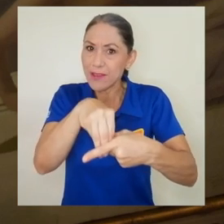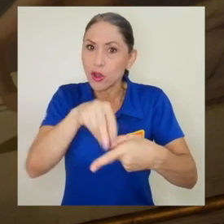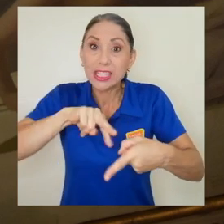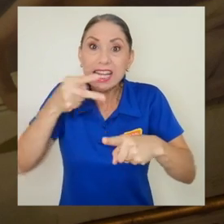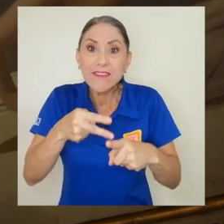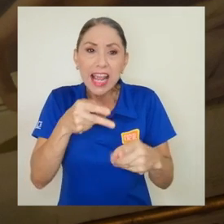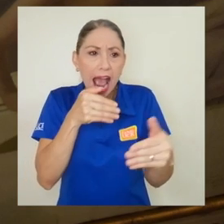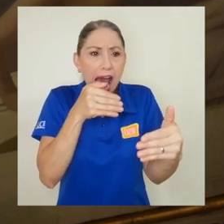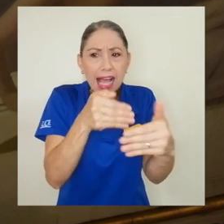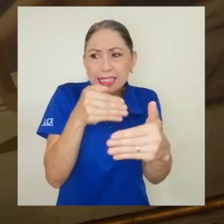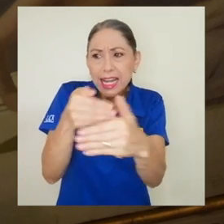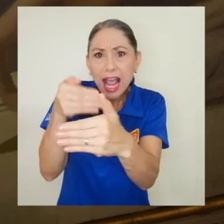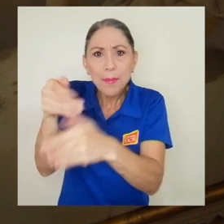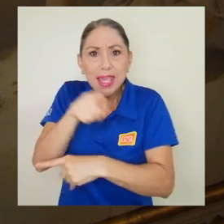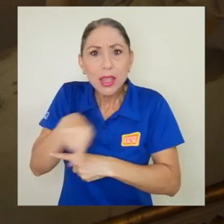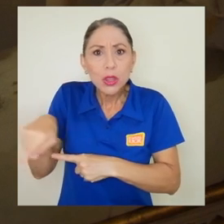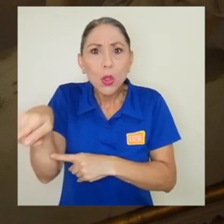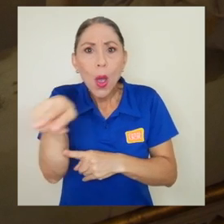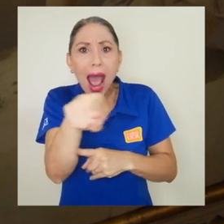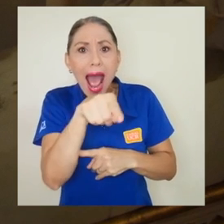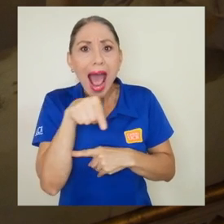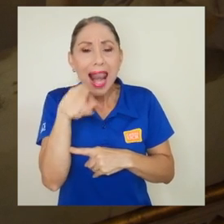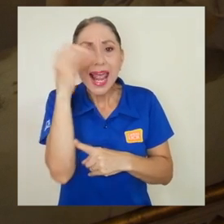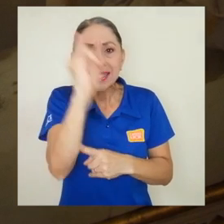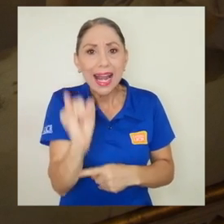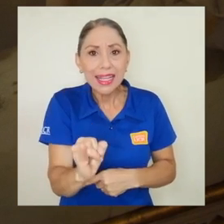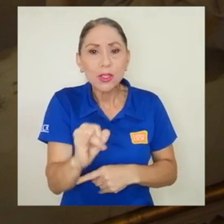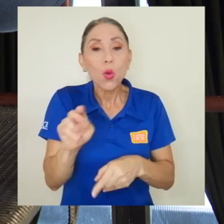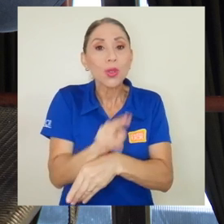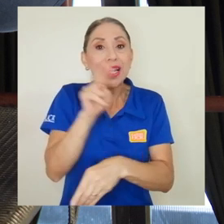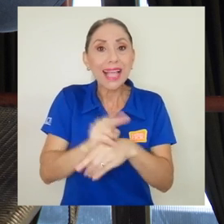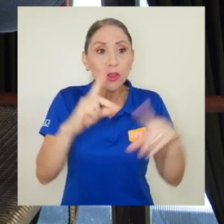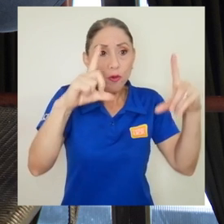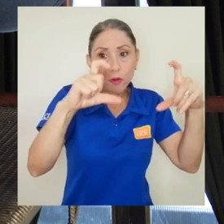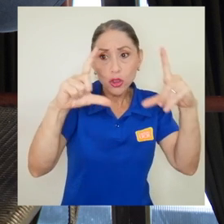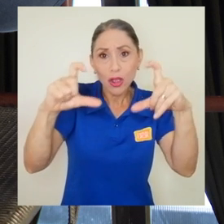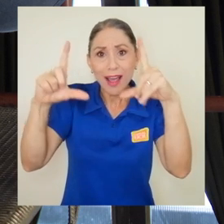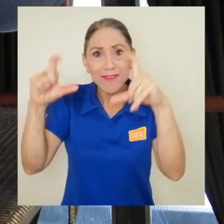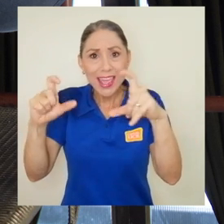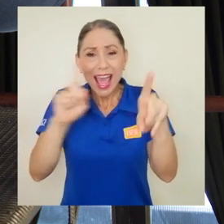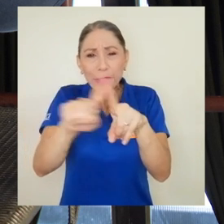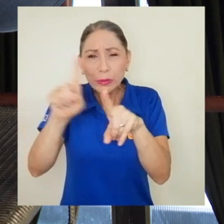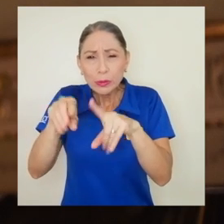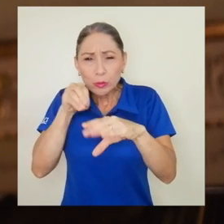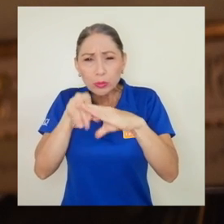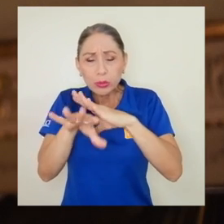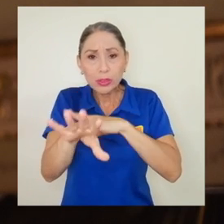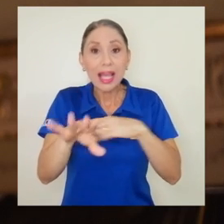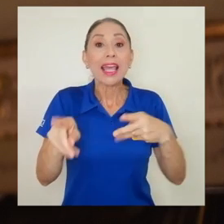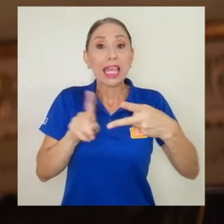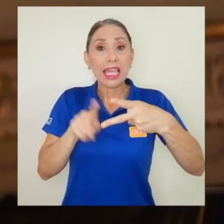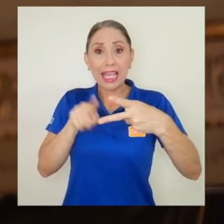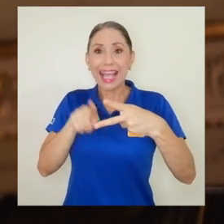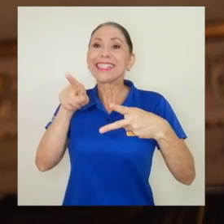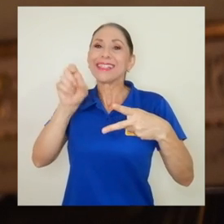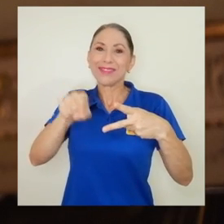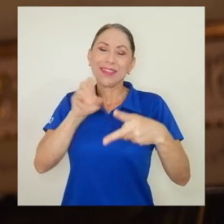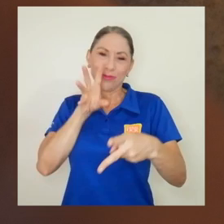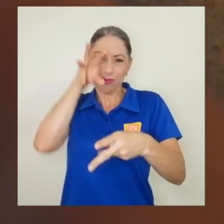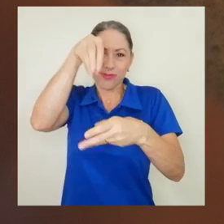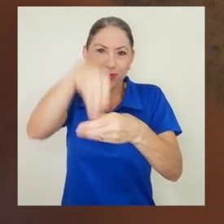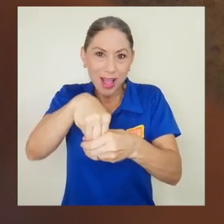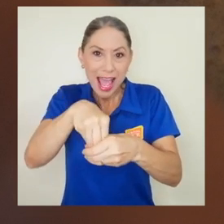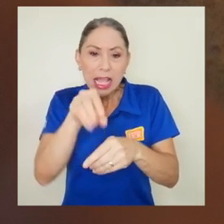a un acercamiento a las piezas utilizando la fotografía multiespectral, y el invasivo, que escoge regiones de interés para